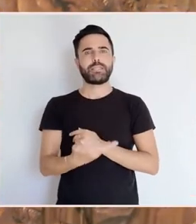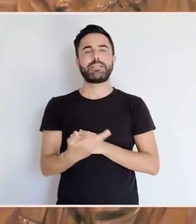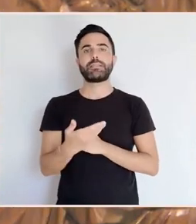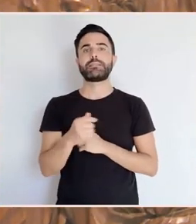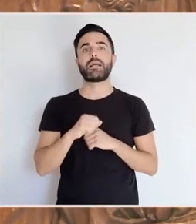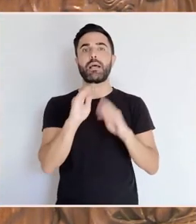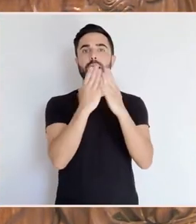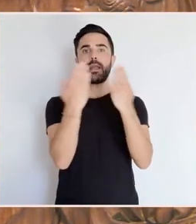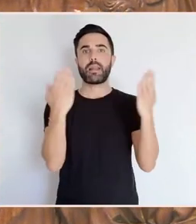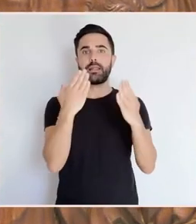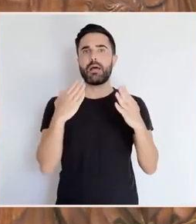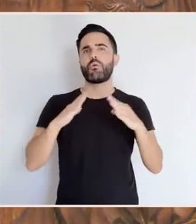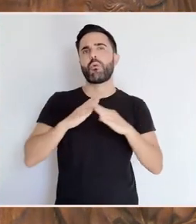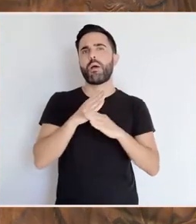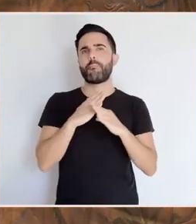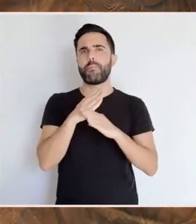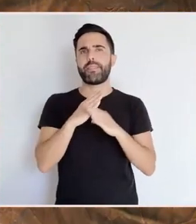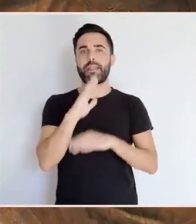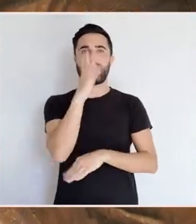posteriormente perdeu o dorado.